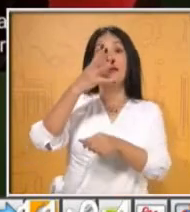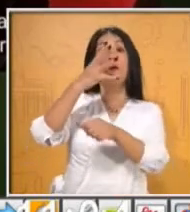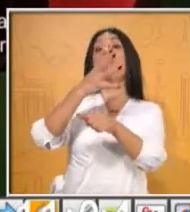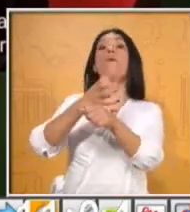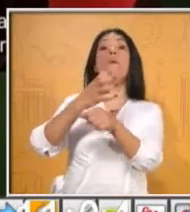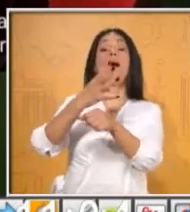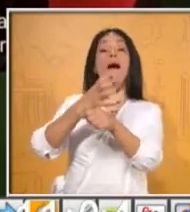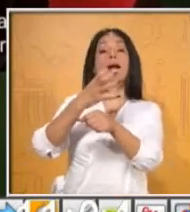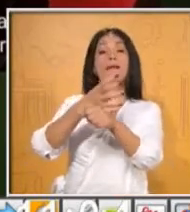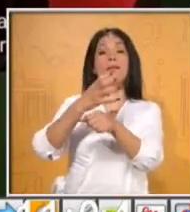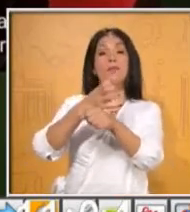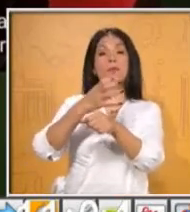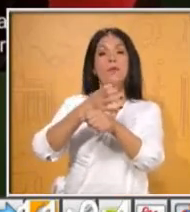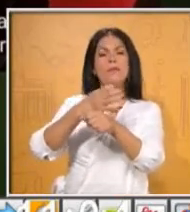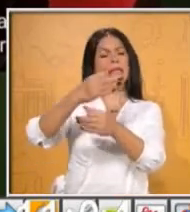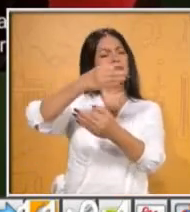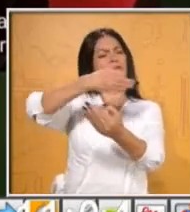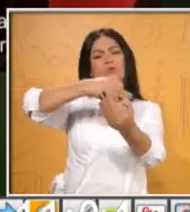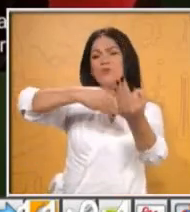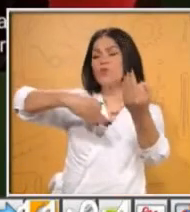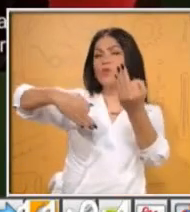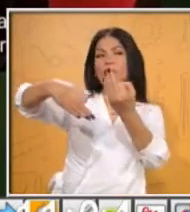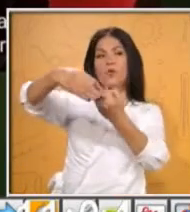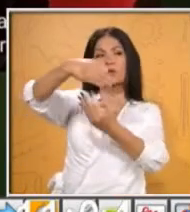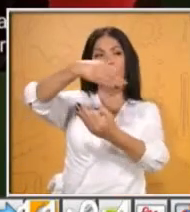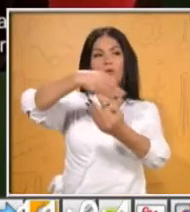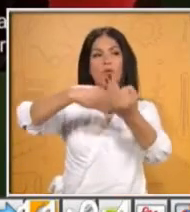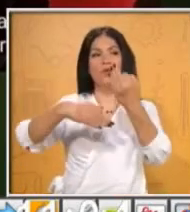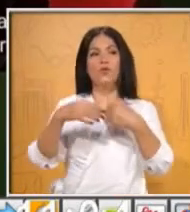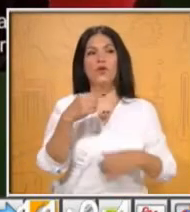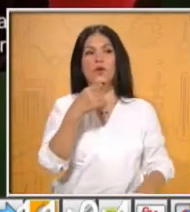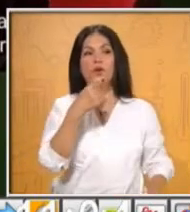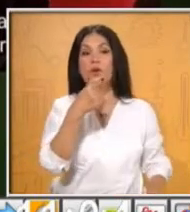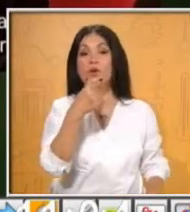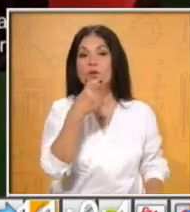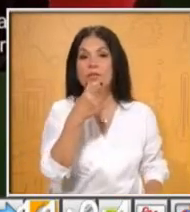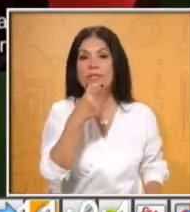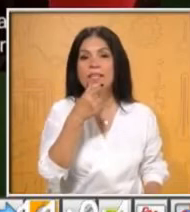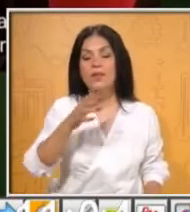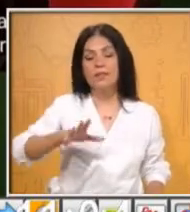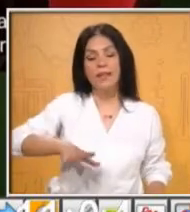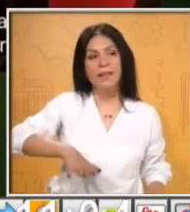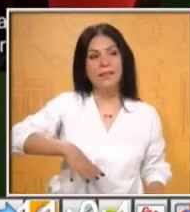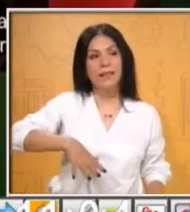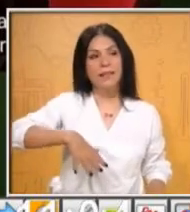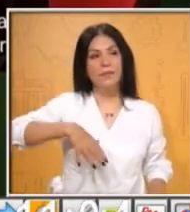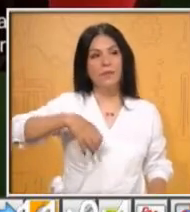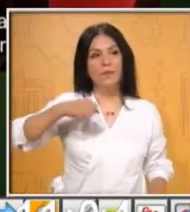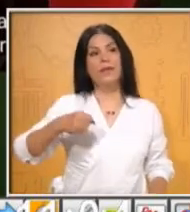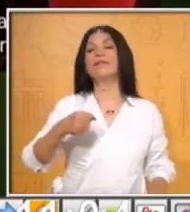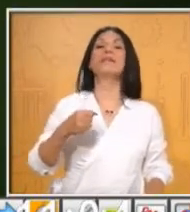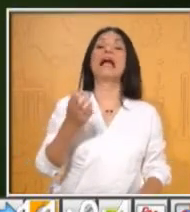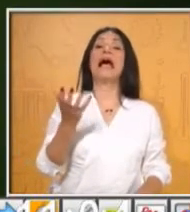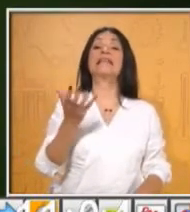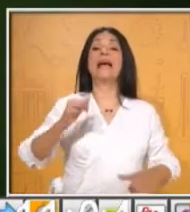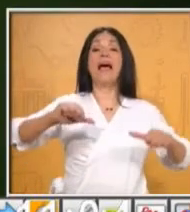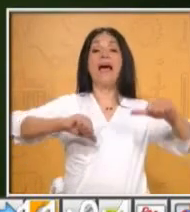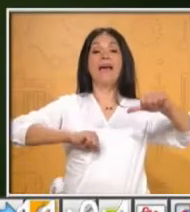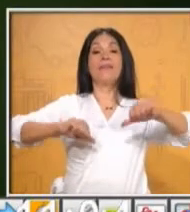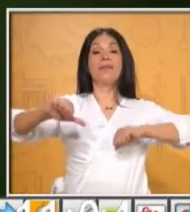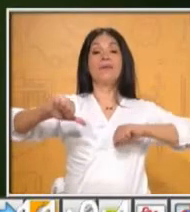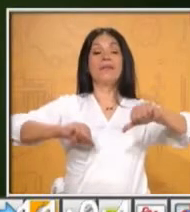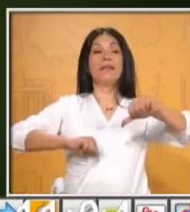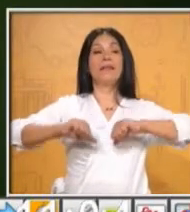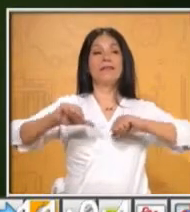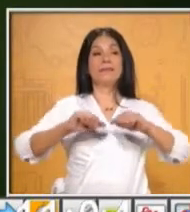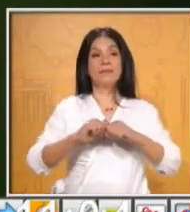y bueno, a todos nuestros amiguitos que hacen un esfuerzo por realizar cada una de las actividades de esta asignatura. De acuerdo. El día